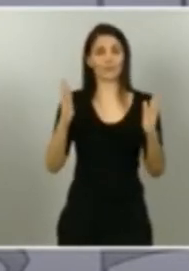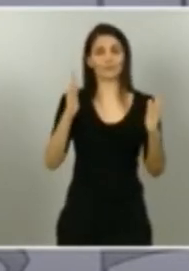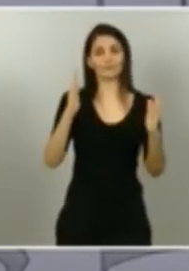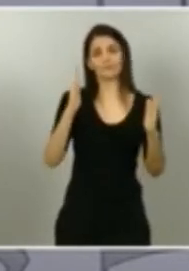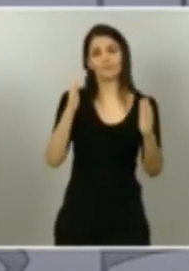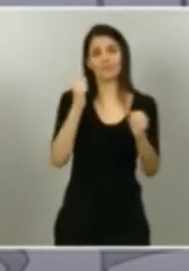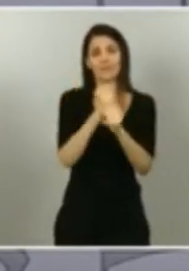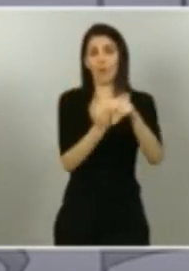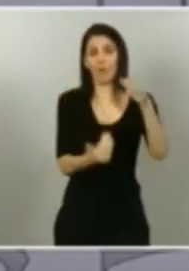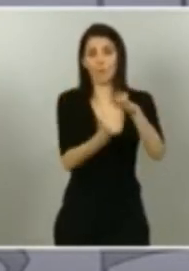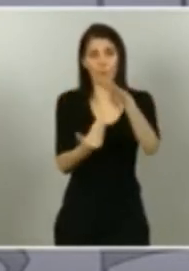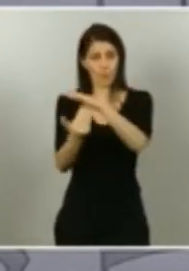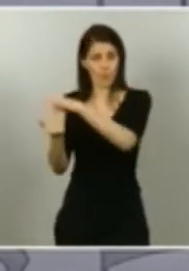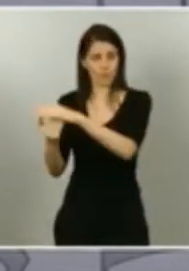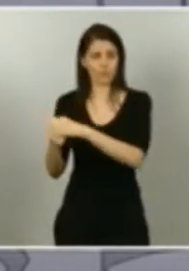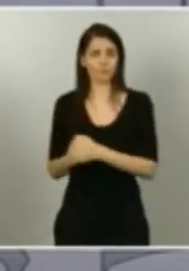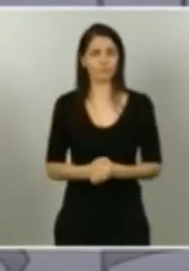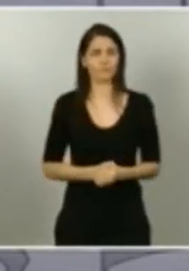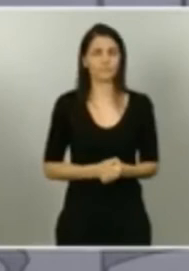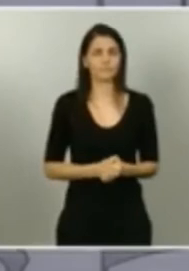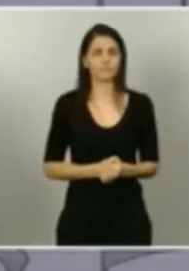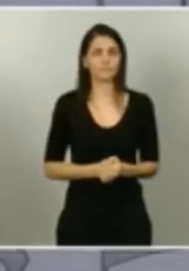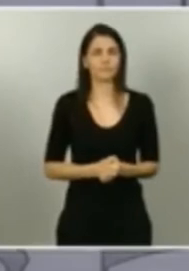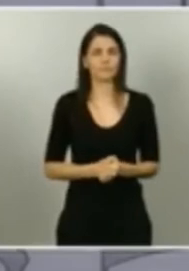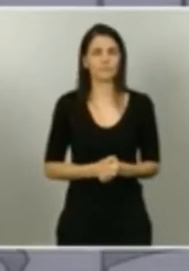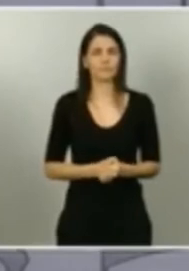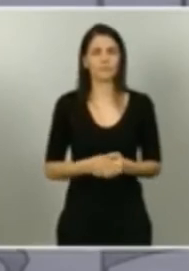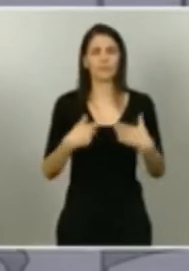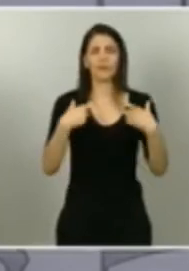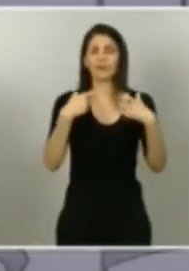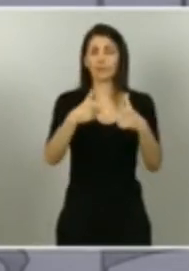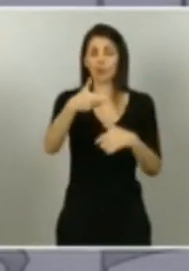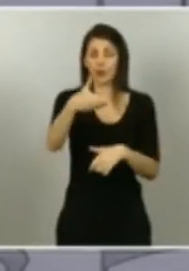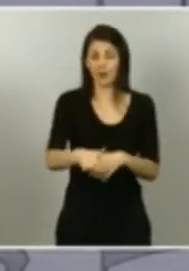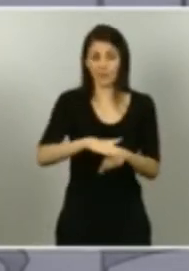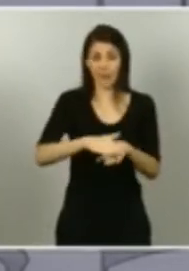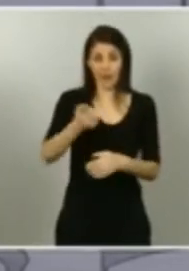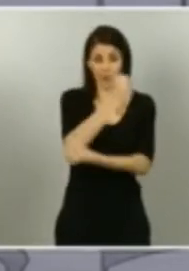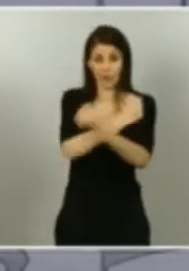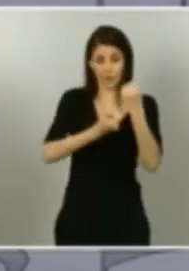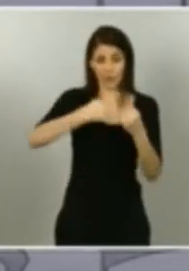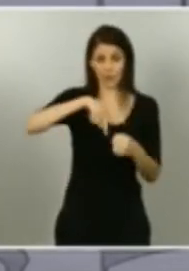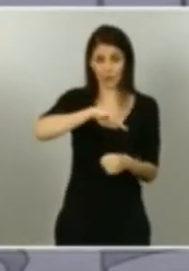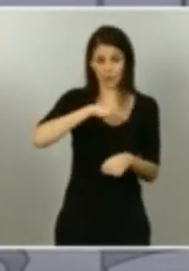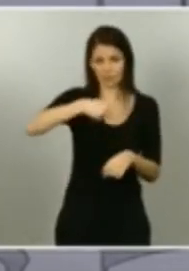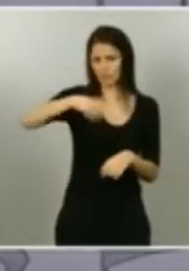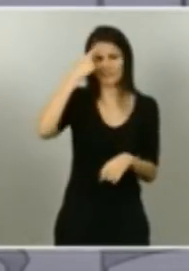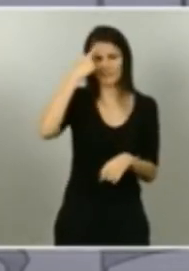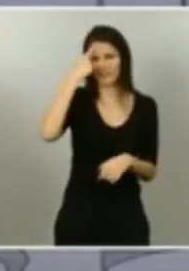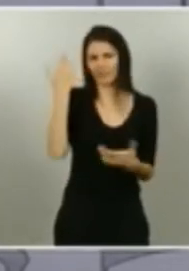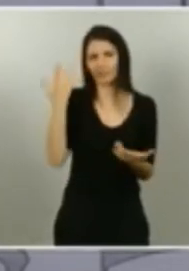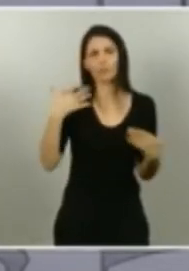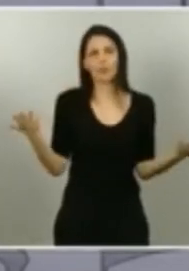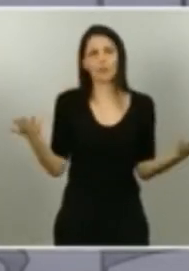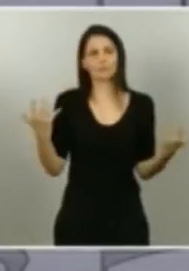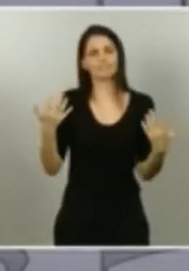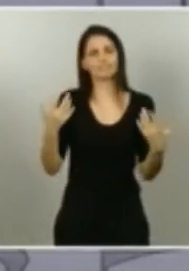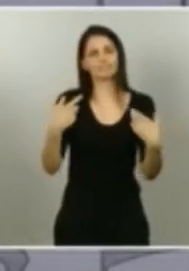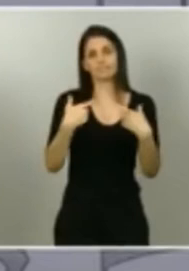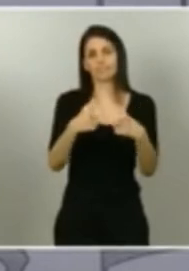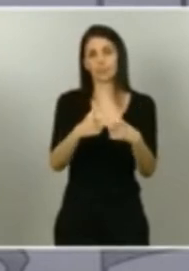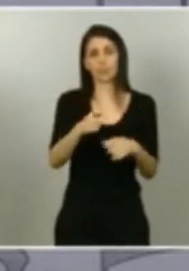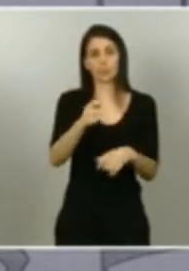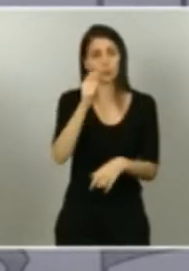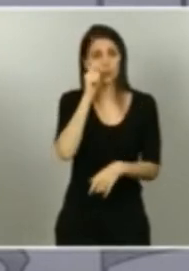Un sector clave para nuestra economía como saben ustedes es sin duda el turismo y es el más afectado por las restricciones sociales